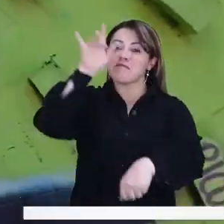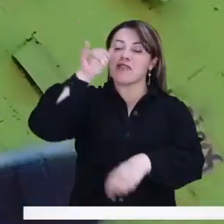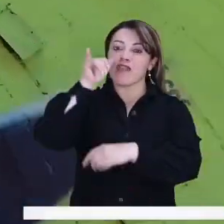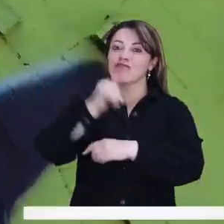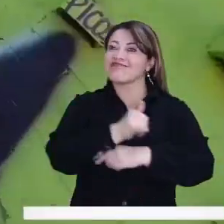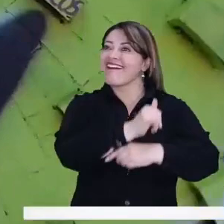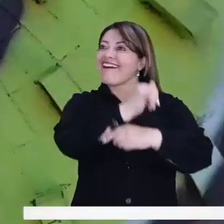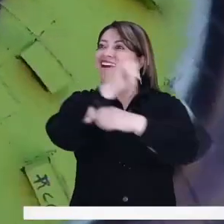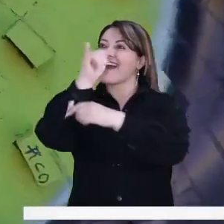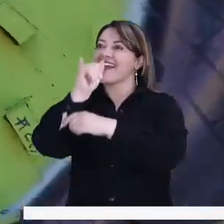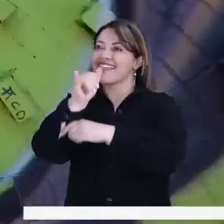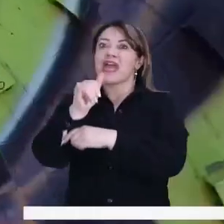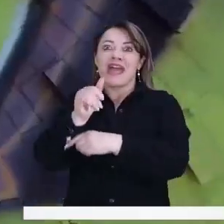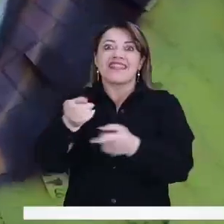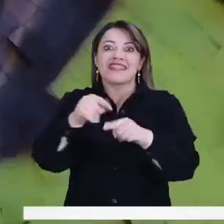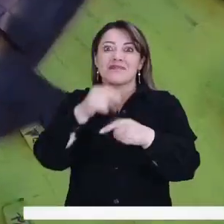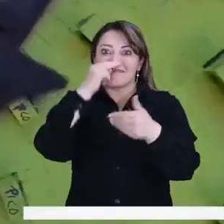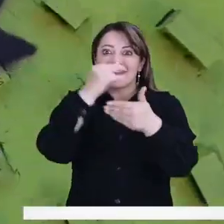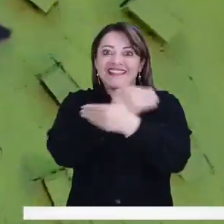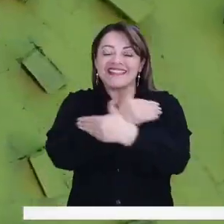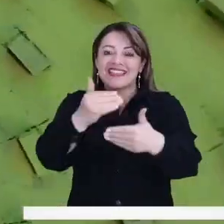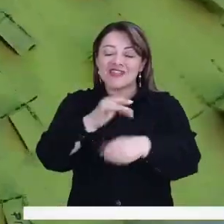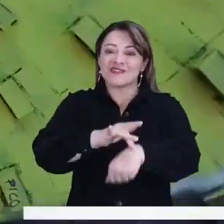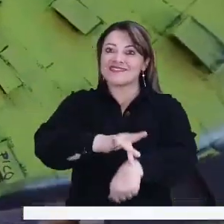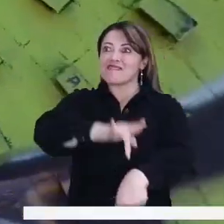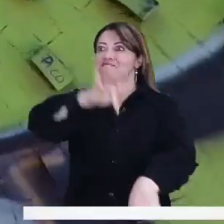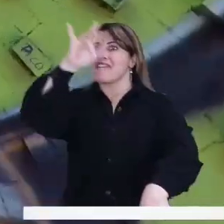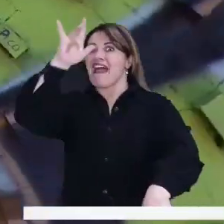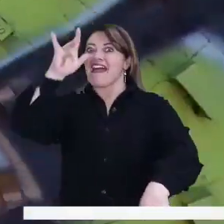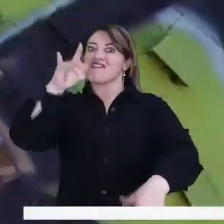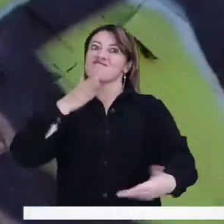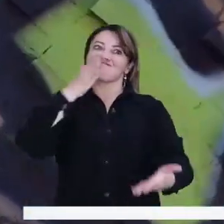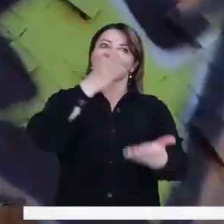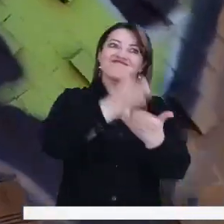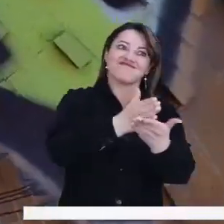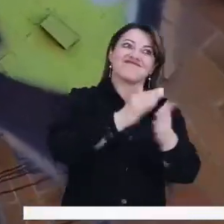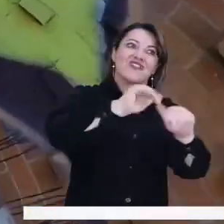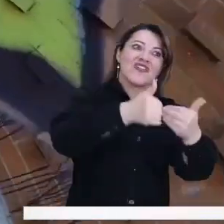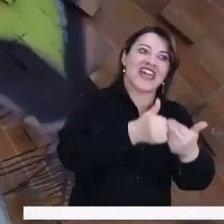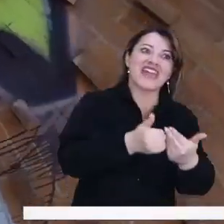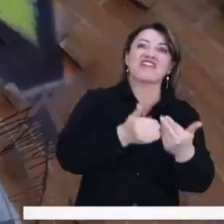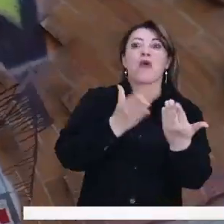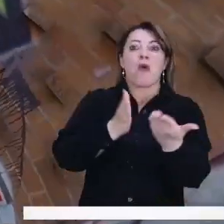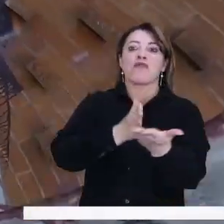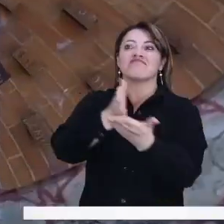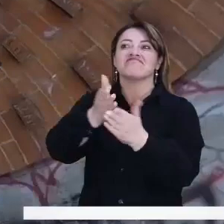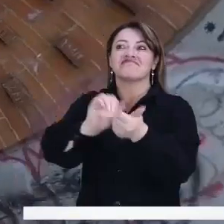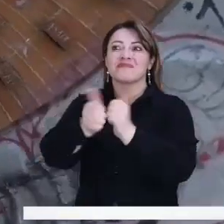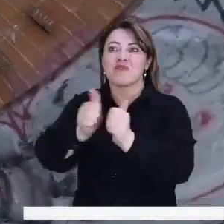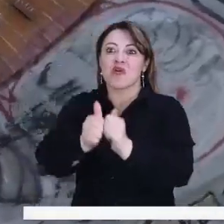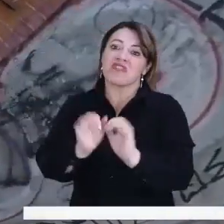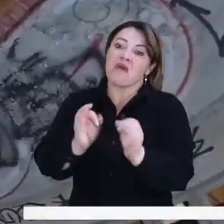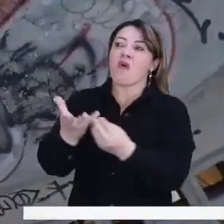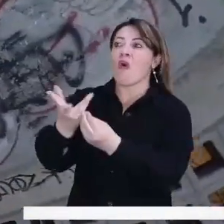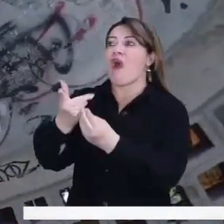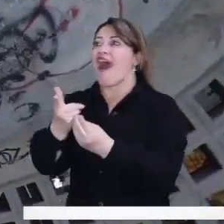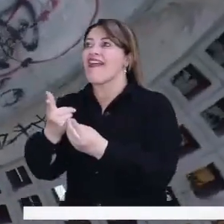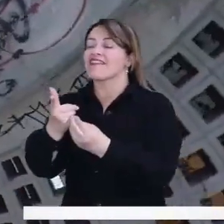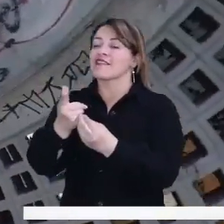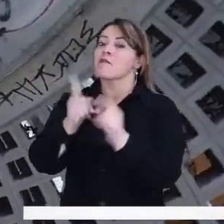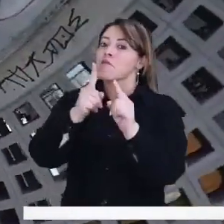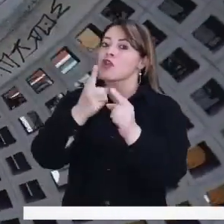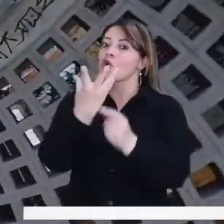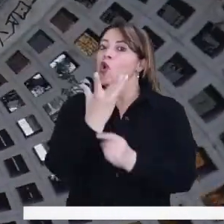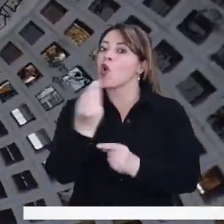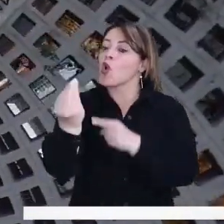como lo hacen la mayoría de los niños casi todos los días, que salen a estudiar, a practicar algún deporte o hacer algún